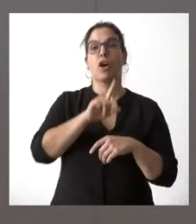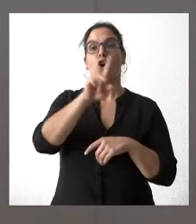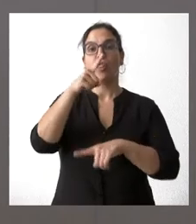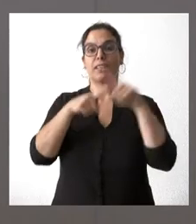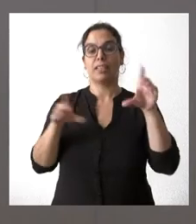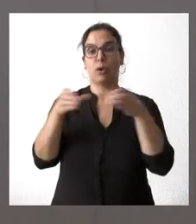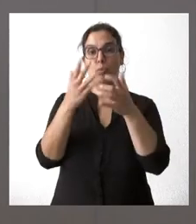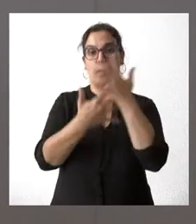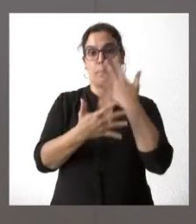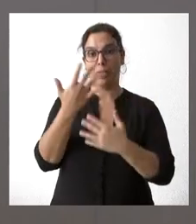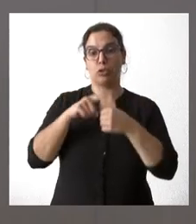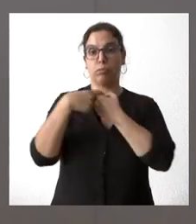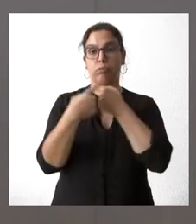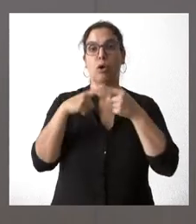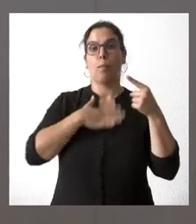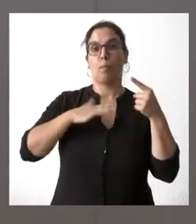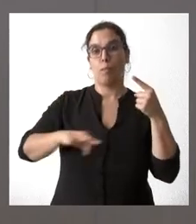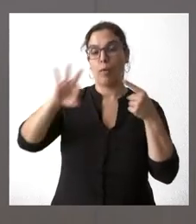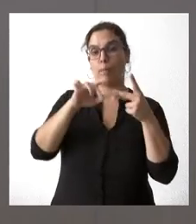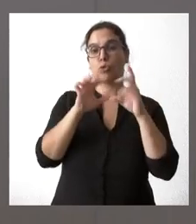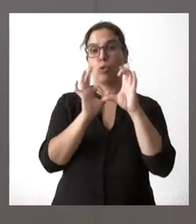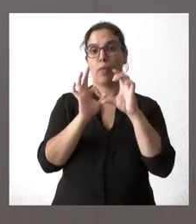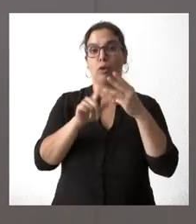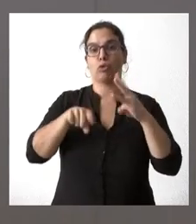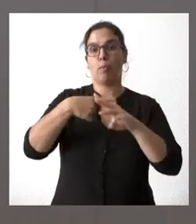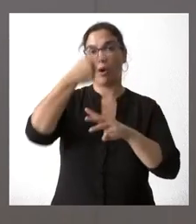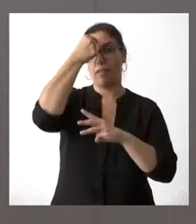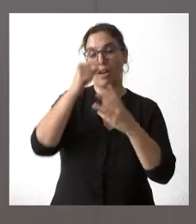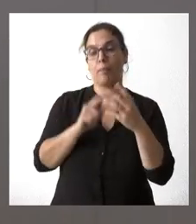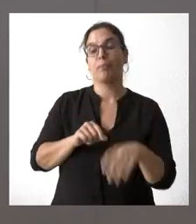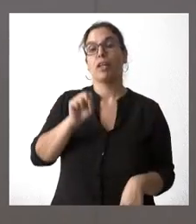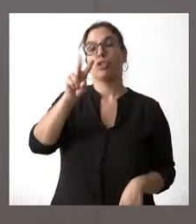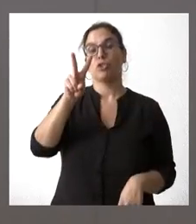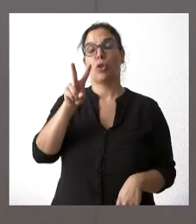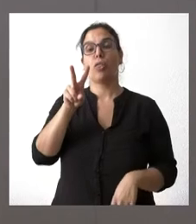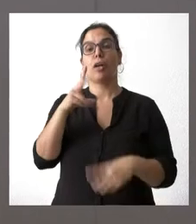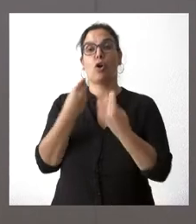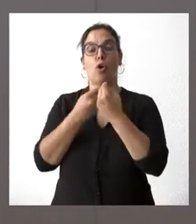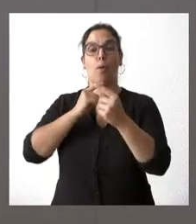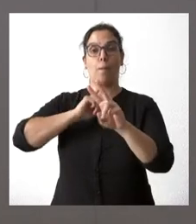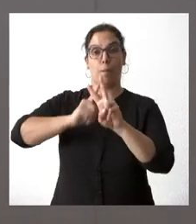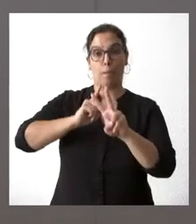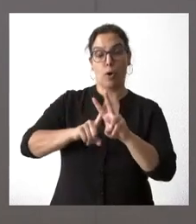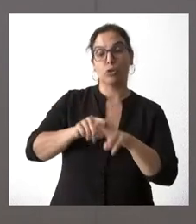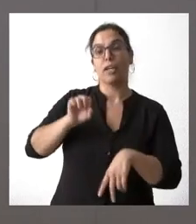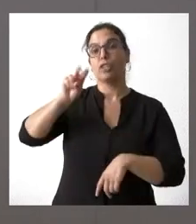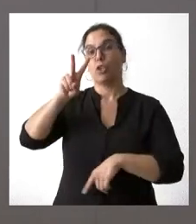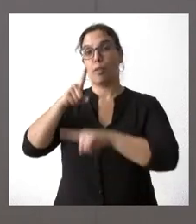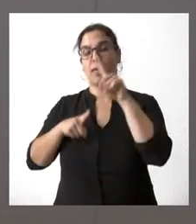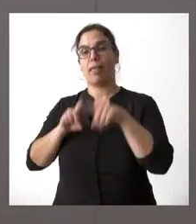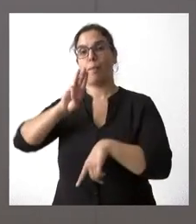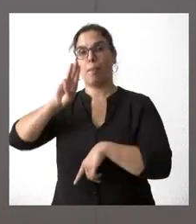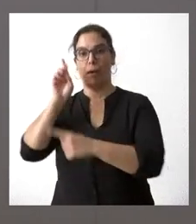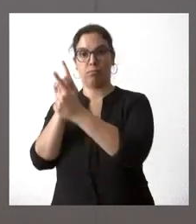Mixto, integrado por Podemos, Ciudadanos y por Ávila, a las doce horas a Vox y a las doce treinta al Partido Popular. Se trata de una